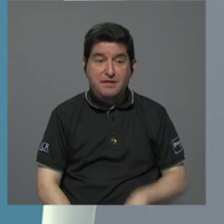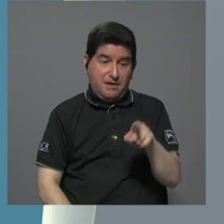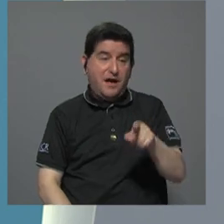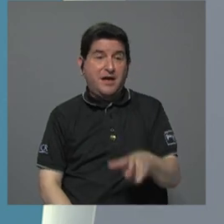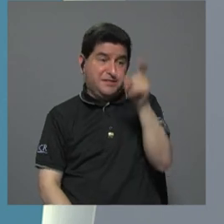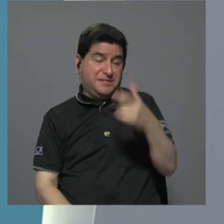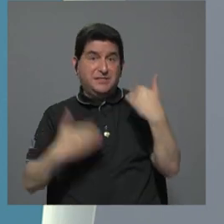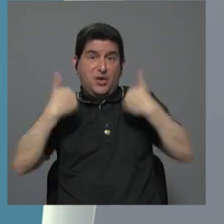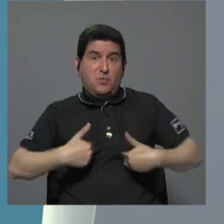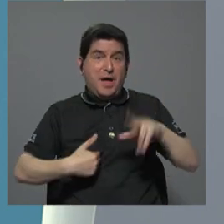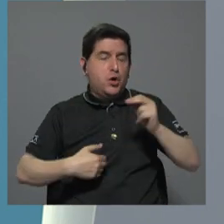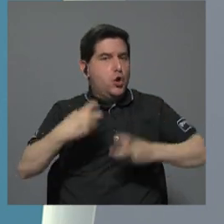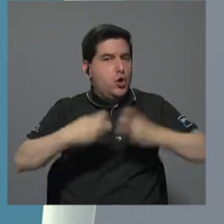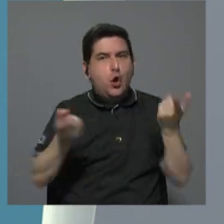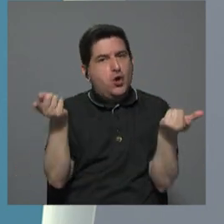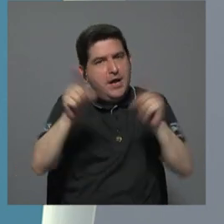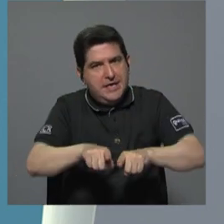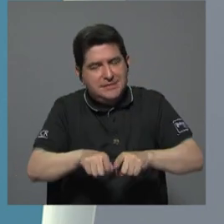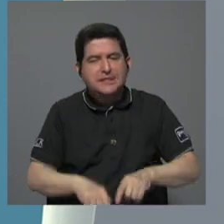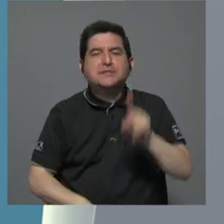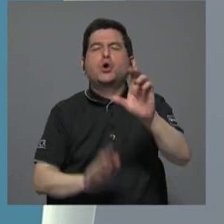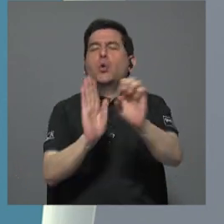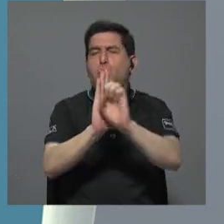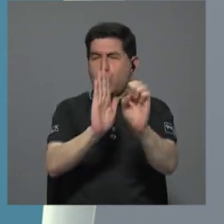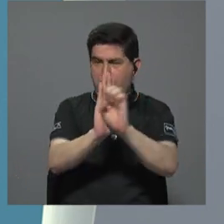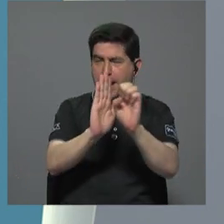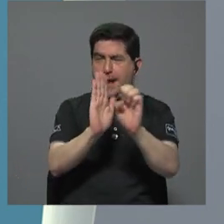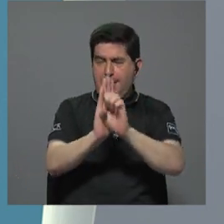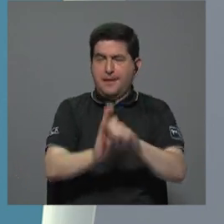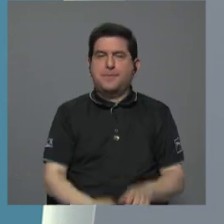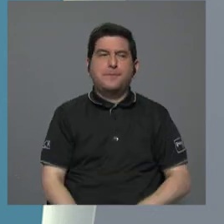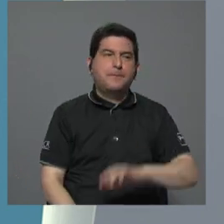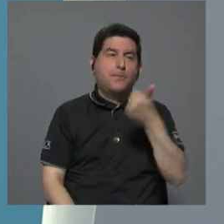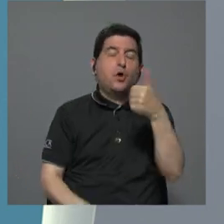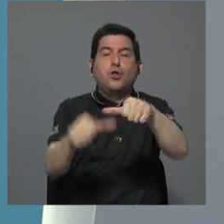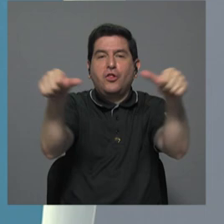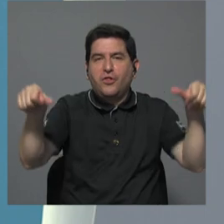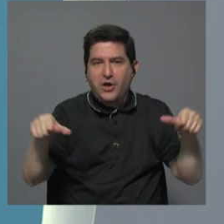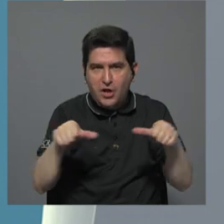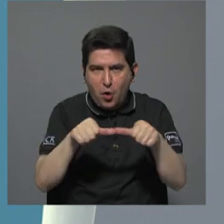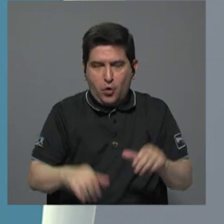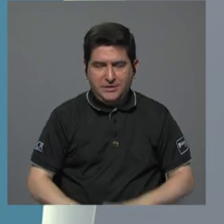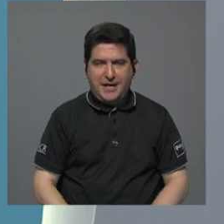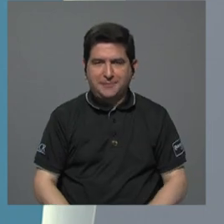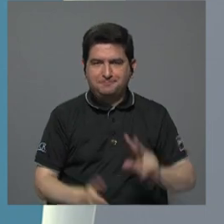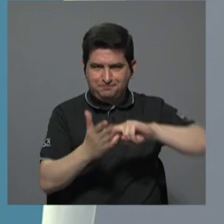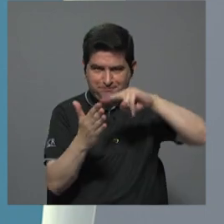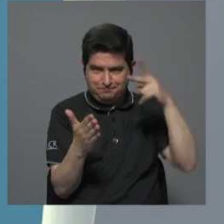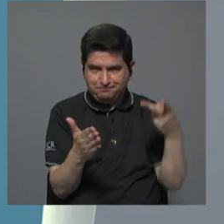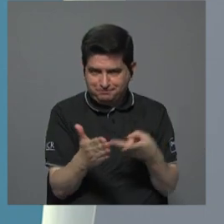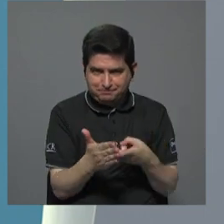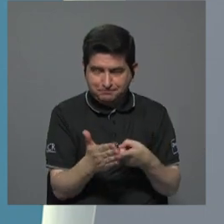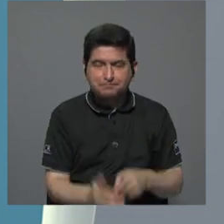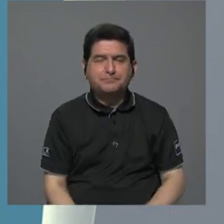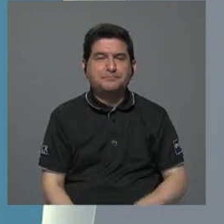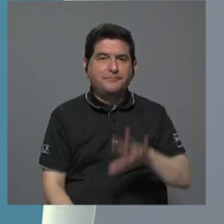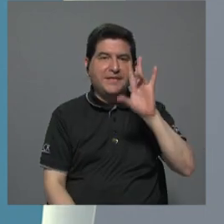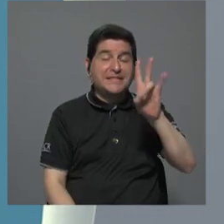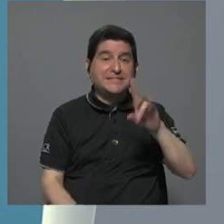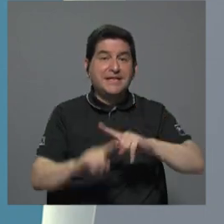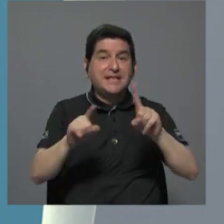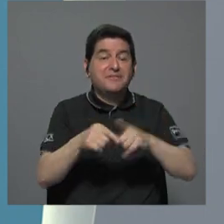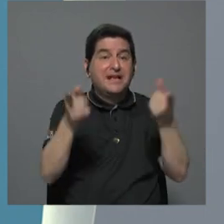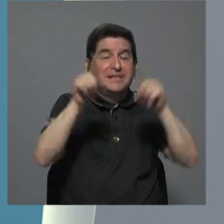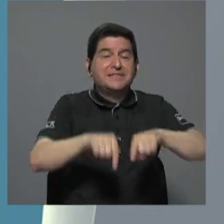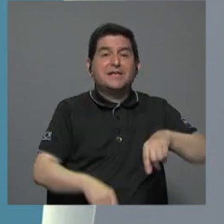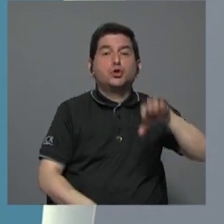humano no van a haber crisis. Le voy a poner un ejemplo de otra rama que significó siete cochinillas